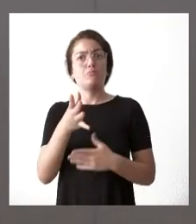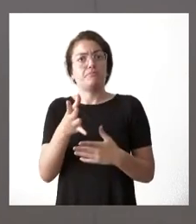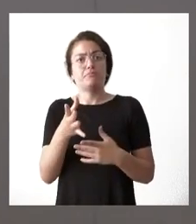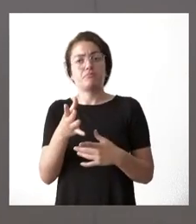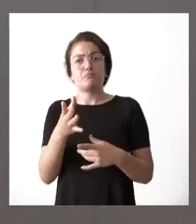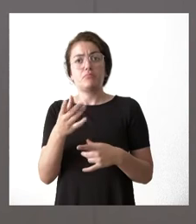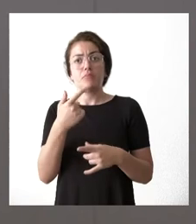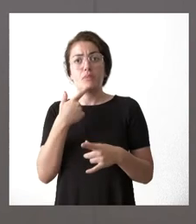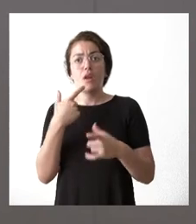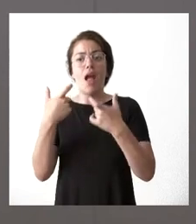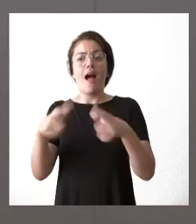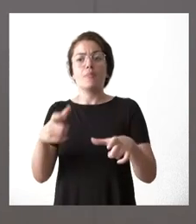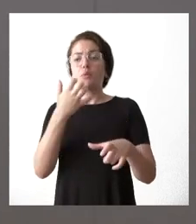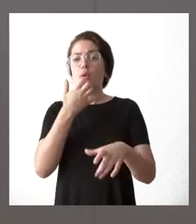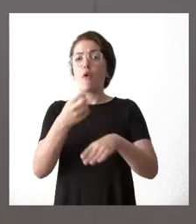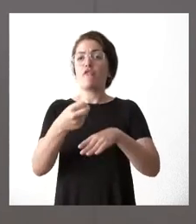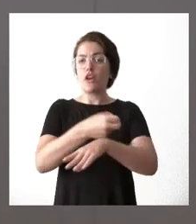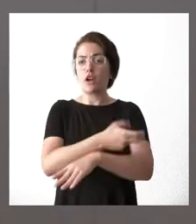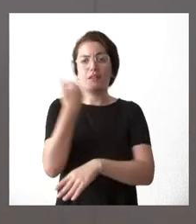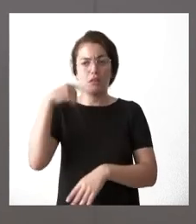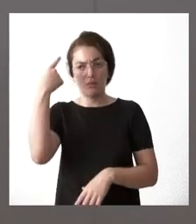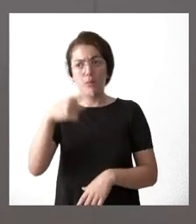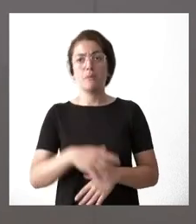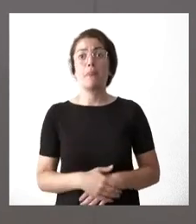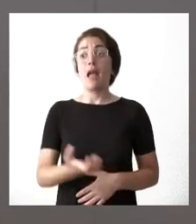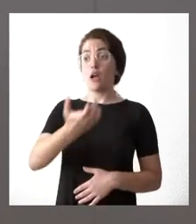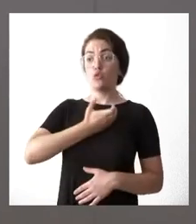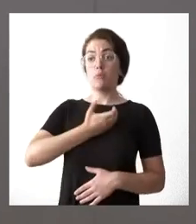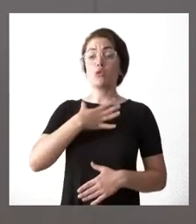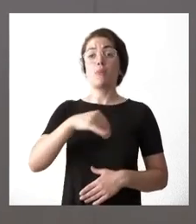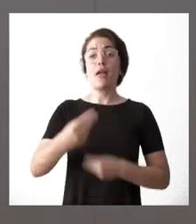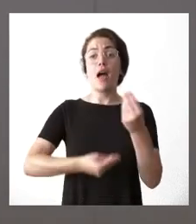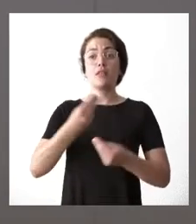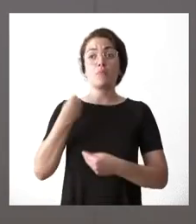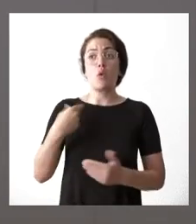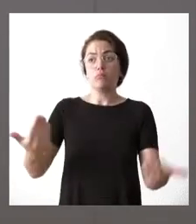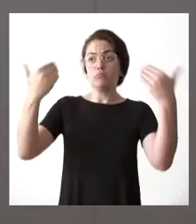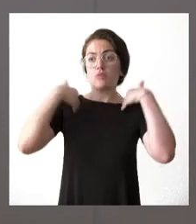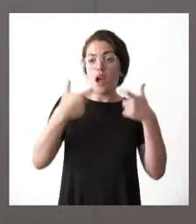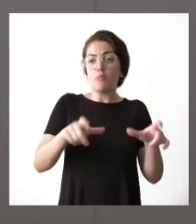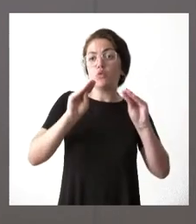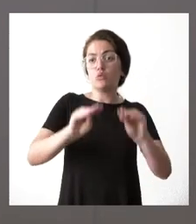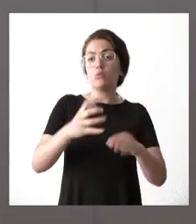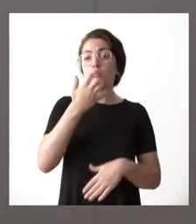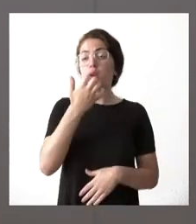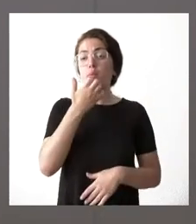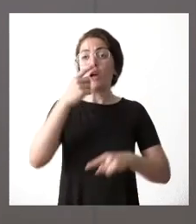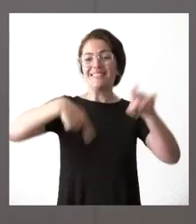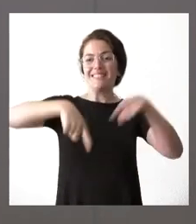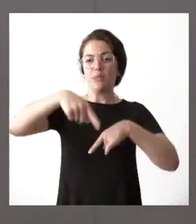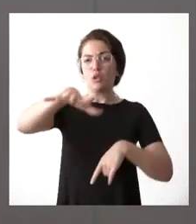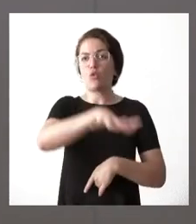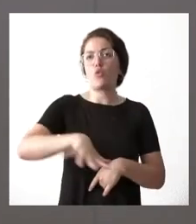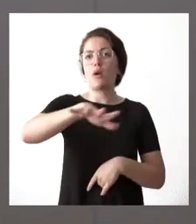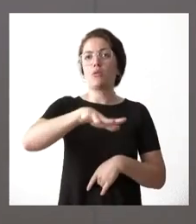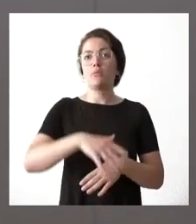en el ámbito del ferrocarril como usted conoce los ayuntamientos lo podrán hacer en el ámbito que les corresponde que es el ámbito del transporte urbano y la Junta de Castilla